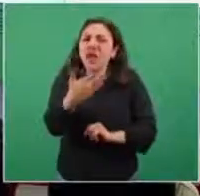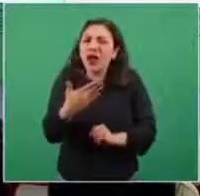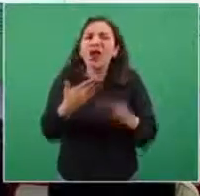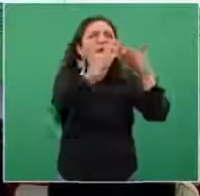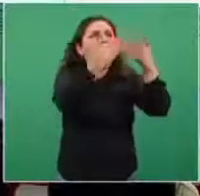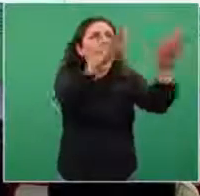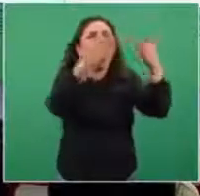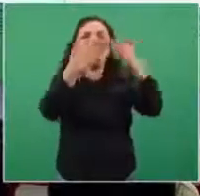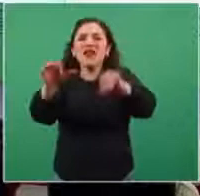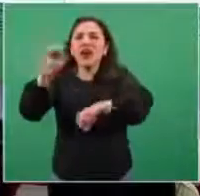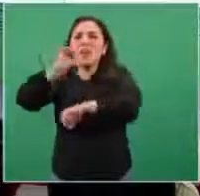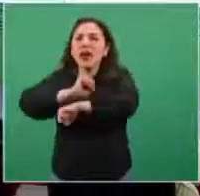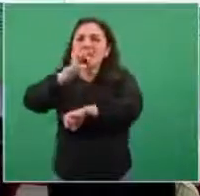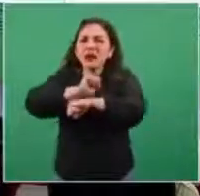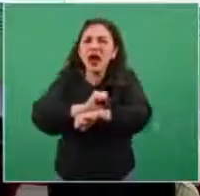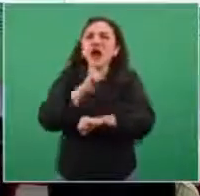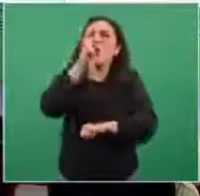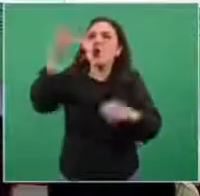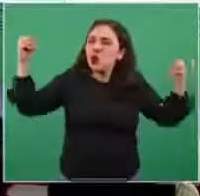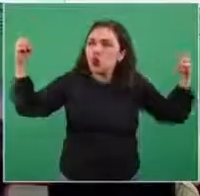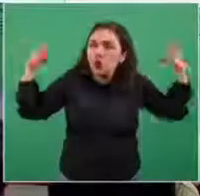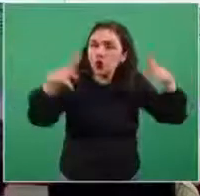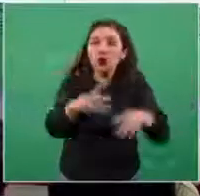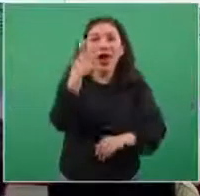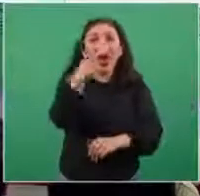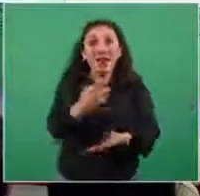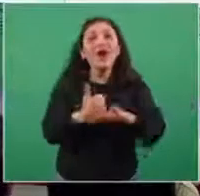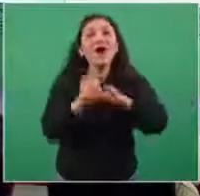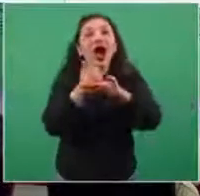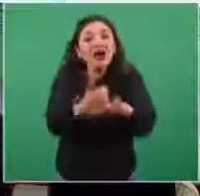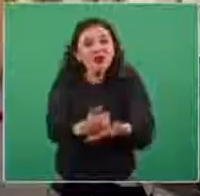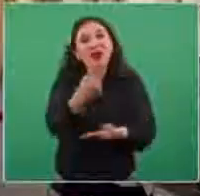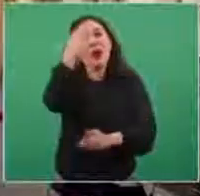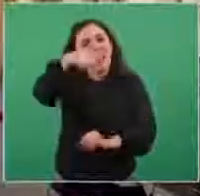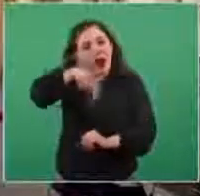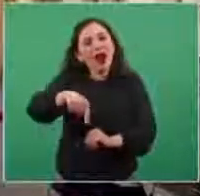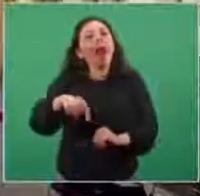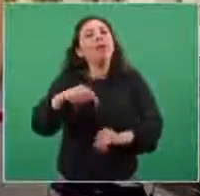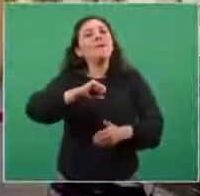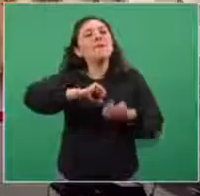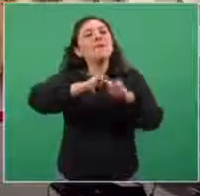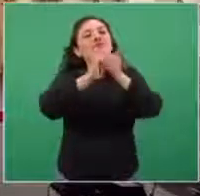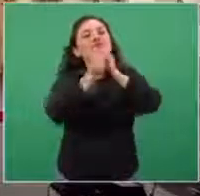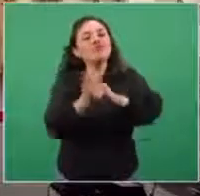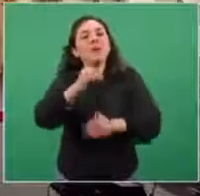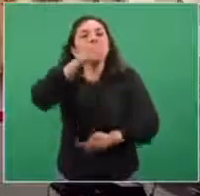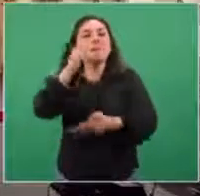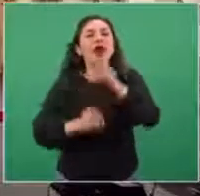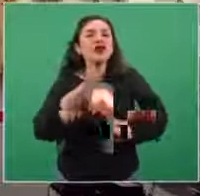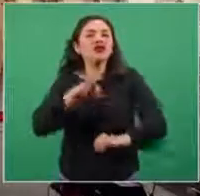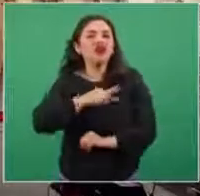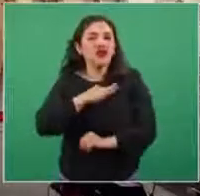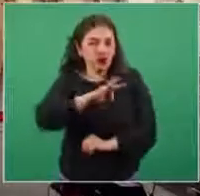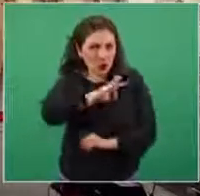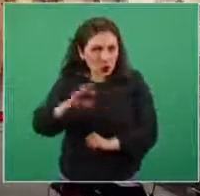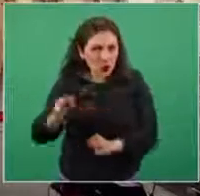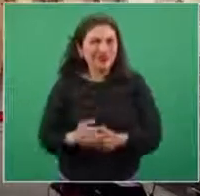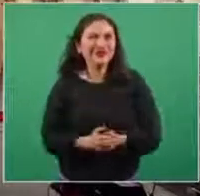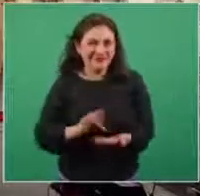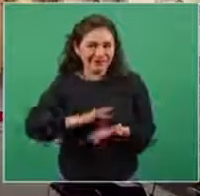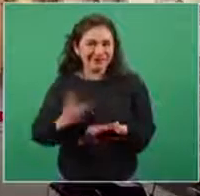ventilación, una adecuada iluminación y esto disminuye evidentemente la posibilidad de infección. Gracias.